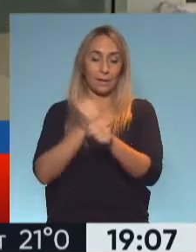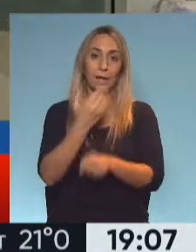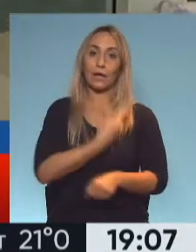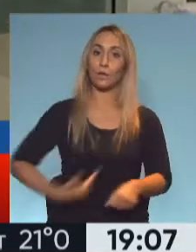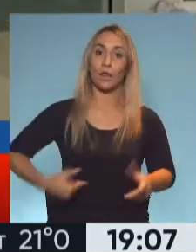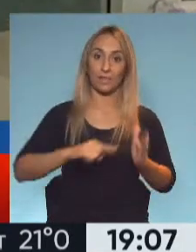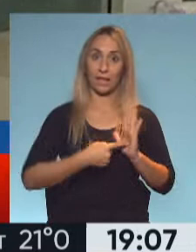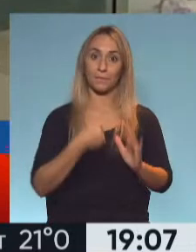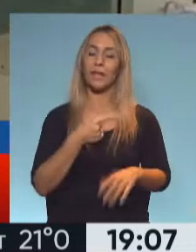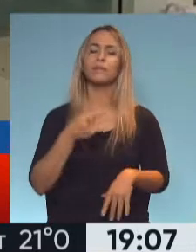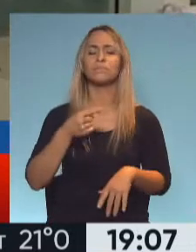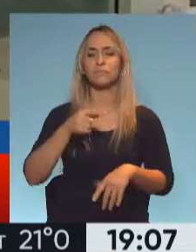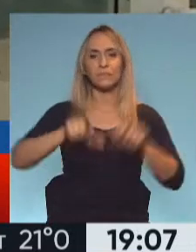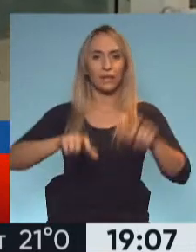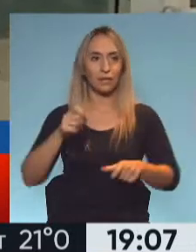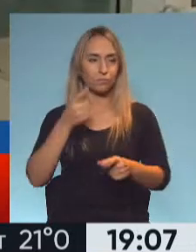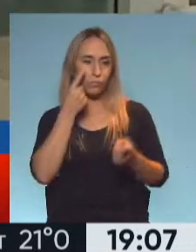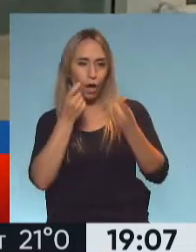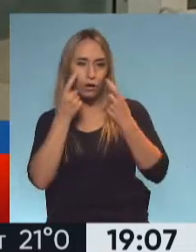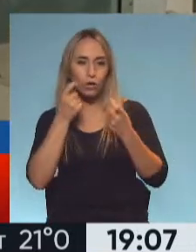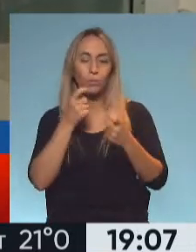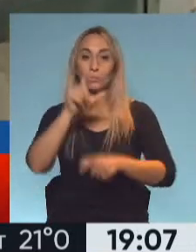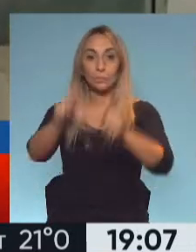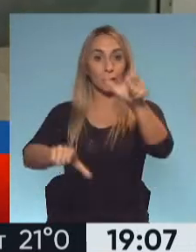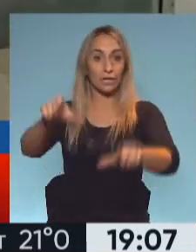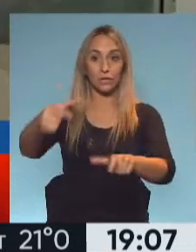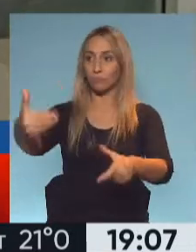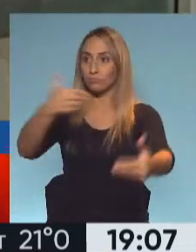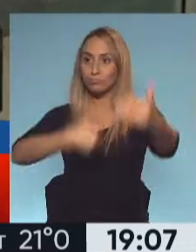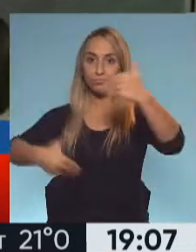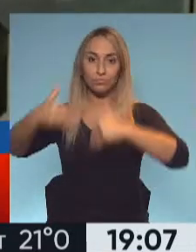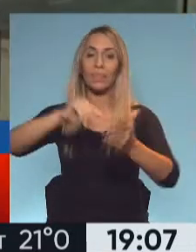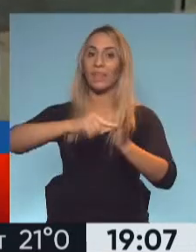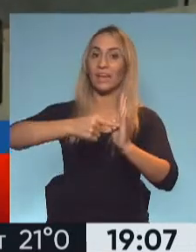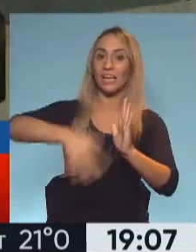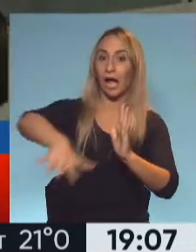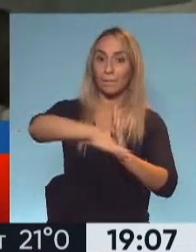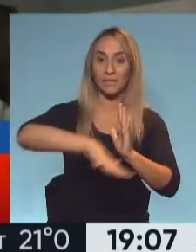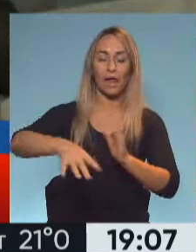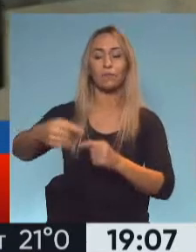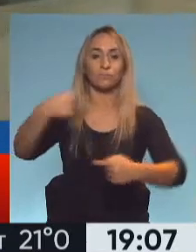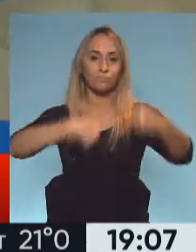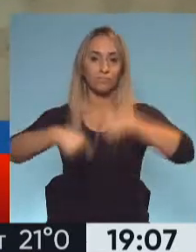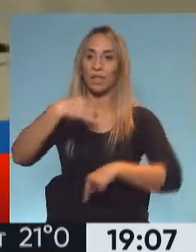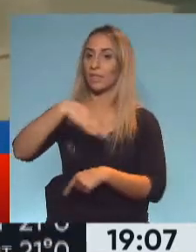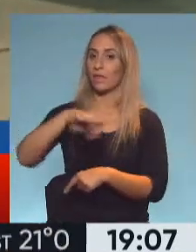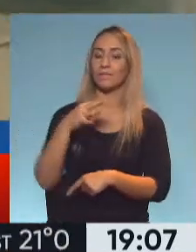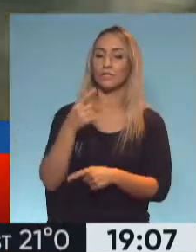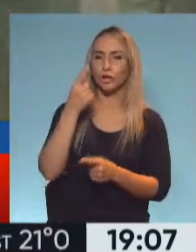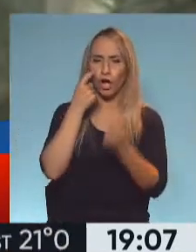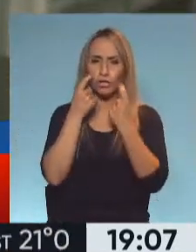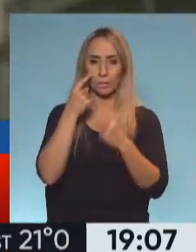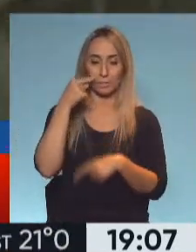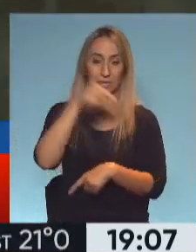que llegan aquí, los ciudadanos de la ciudad autónoma de Buenos Aires tienen que hacer los controles. Observen, les voy a mostrar